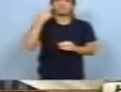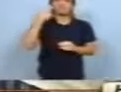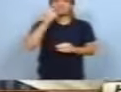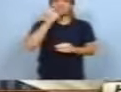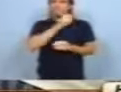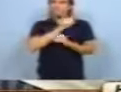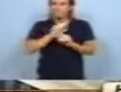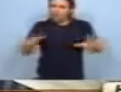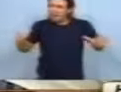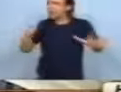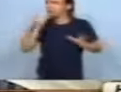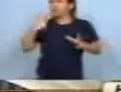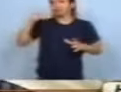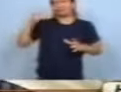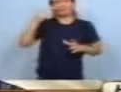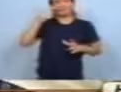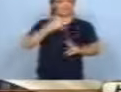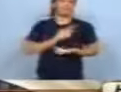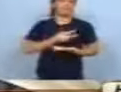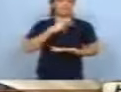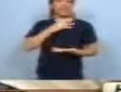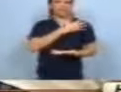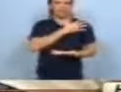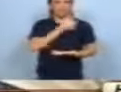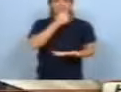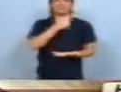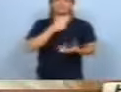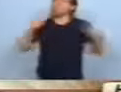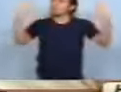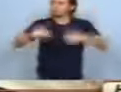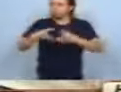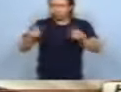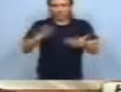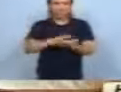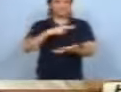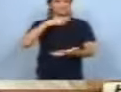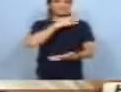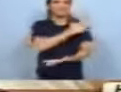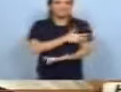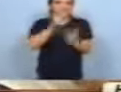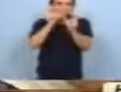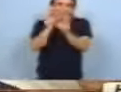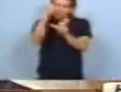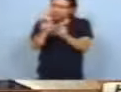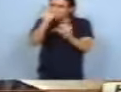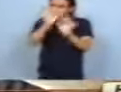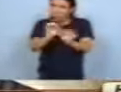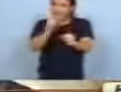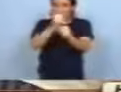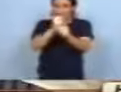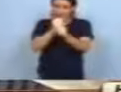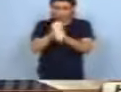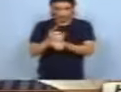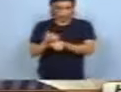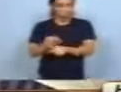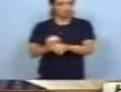son las que viven en las villas. Entonces lo que se trata es de erradicar las villas. Y que la misma gente que nunca trabajó, que son dos generaciones que no